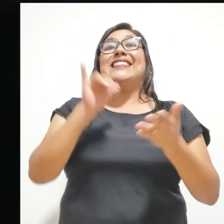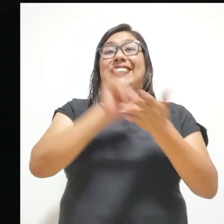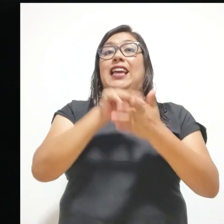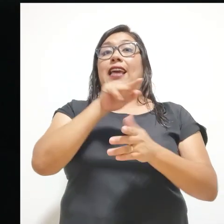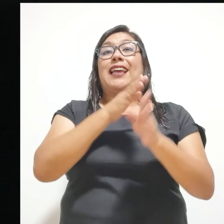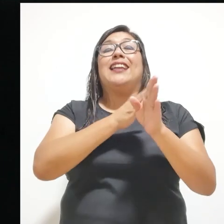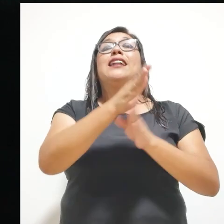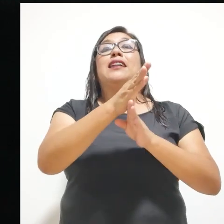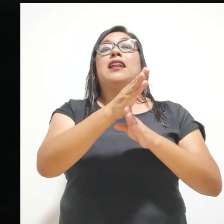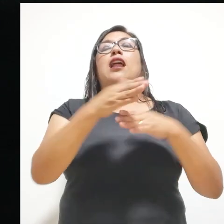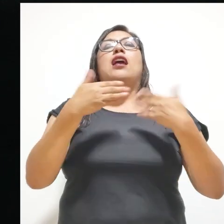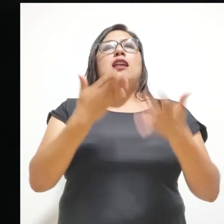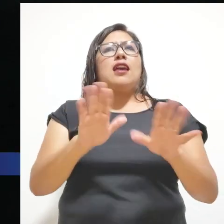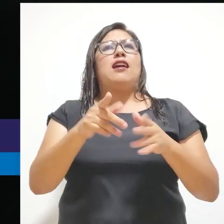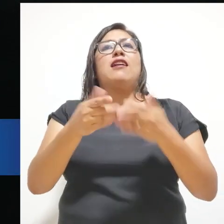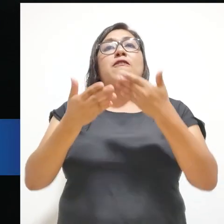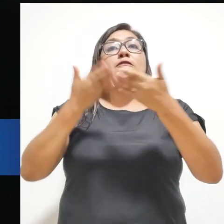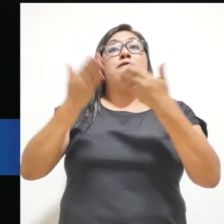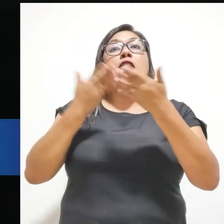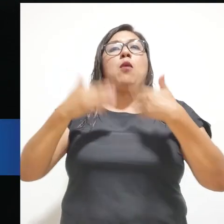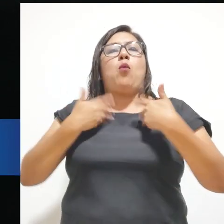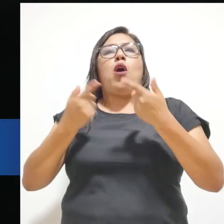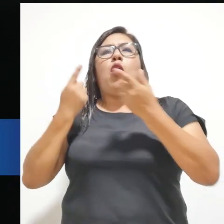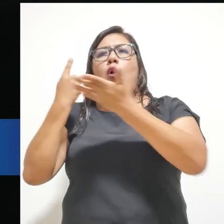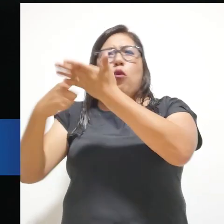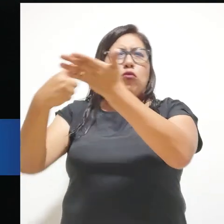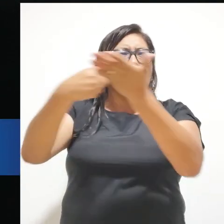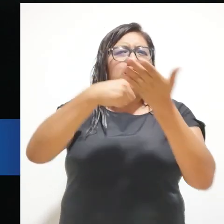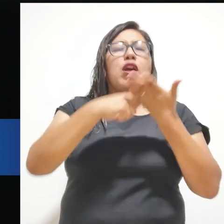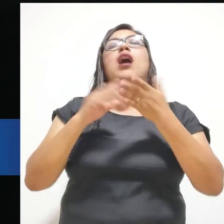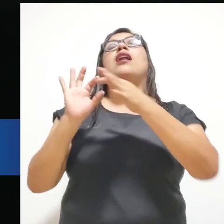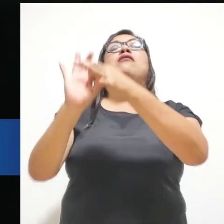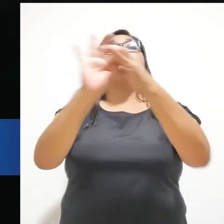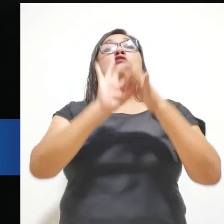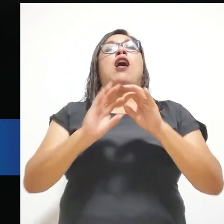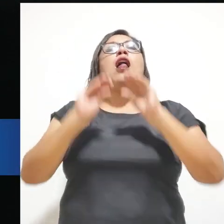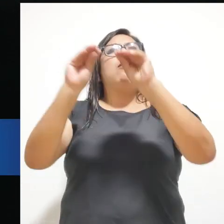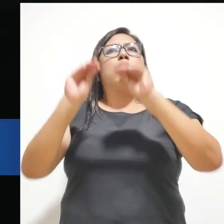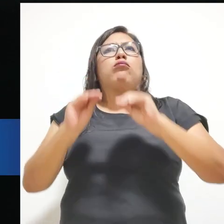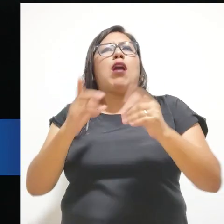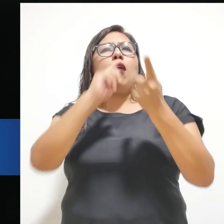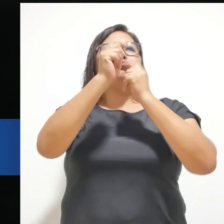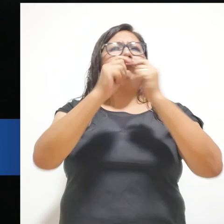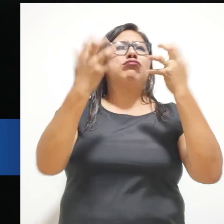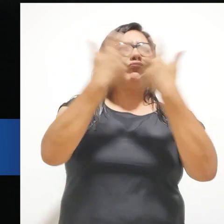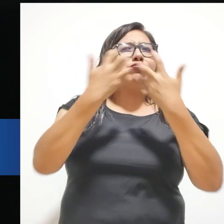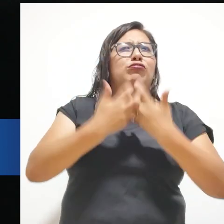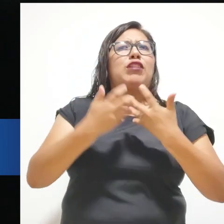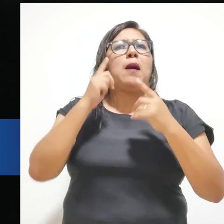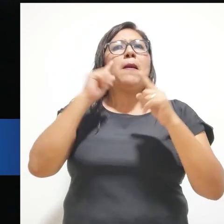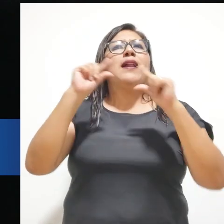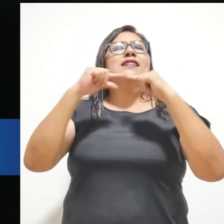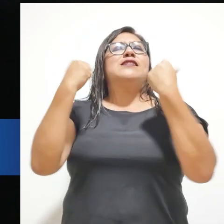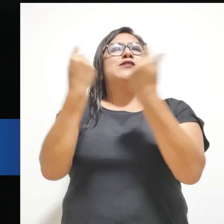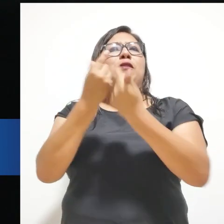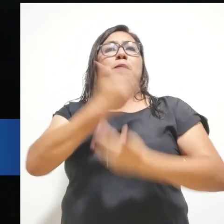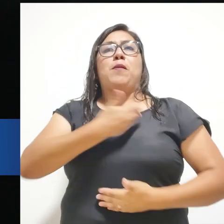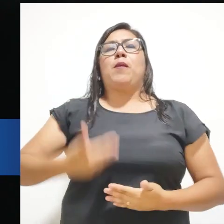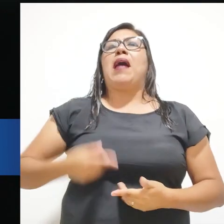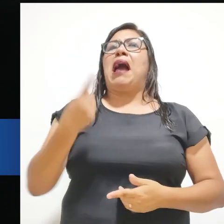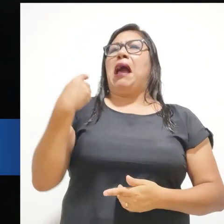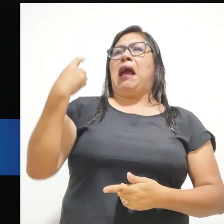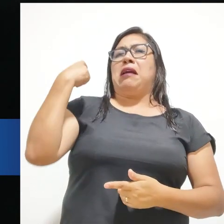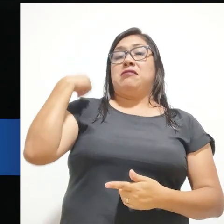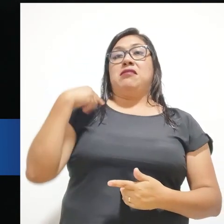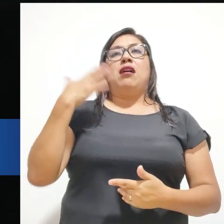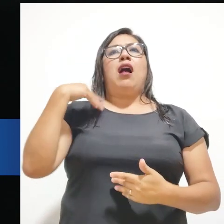base a eso, porque a veces no es fácil coordinar y articular para que simplemente esa medida de ajustes razonables en el sector público, hace